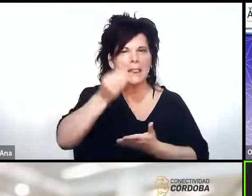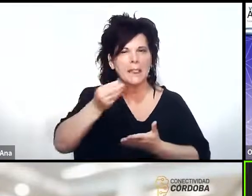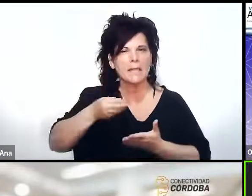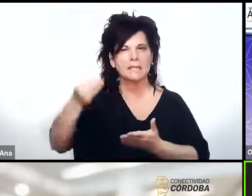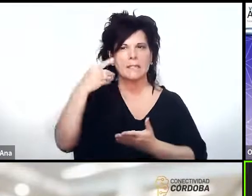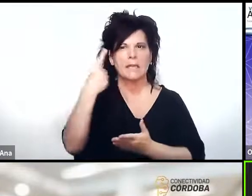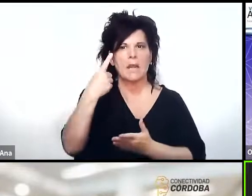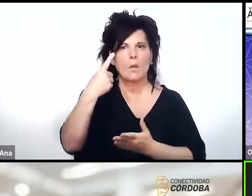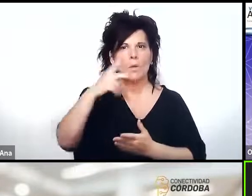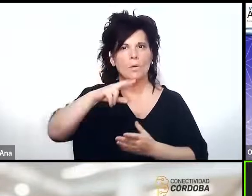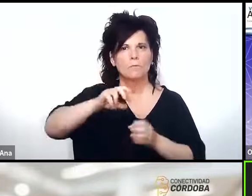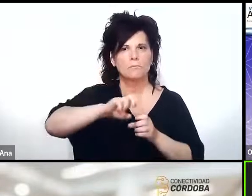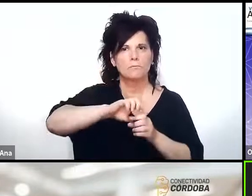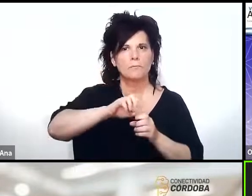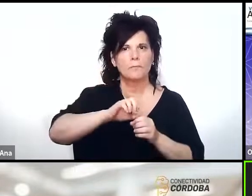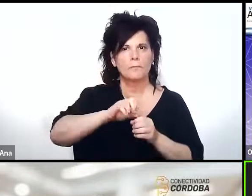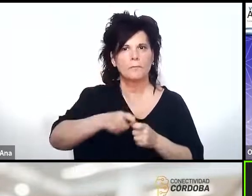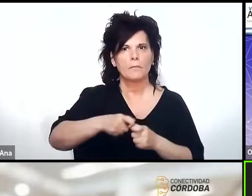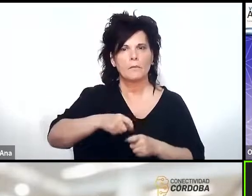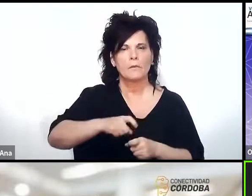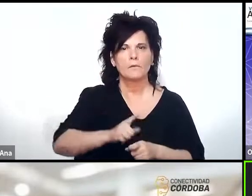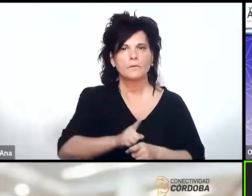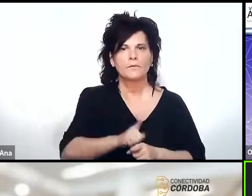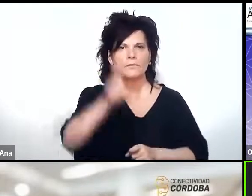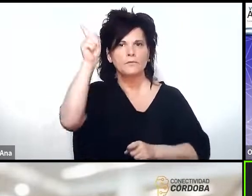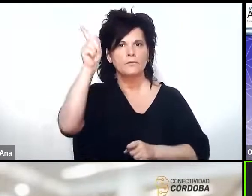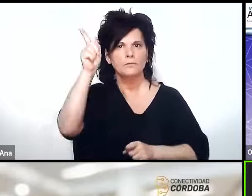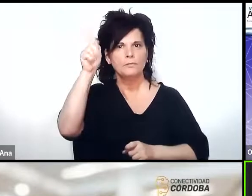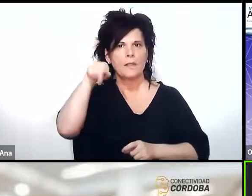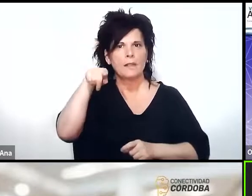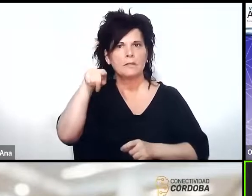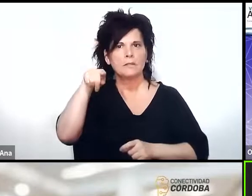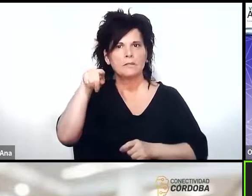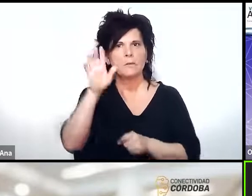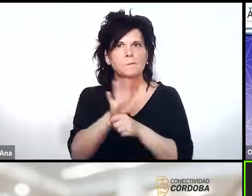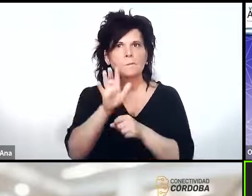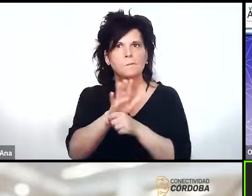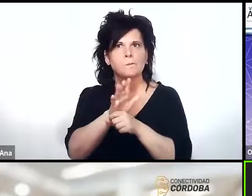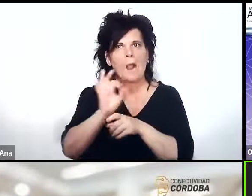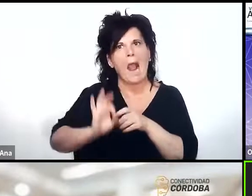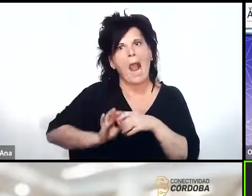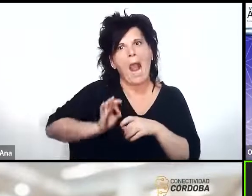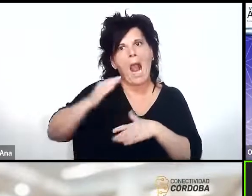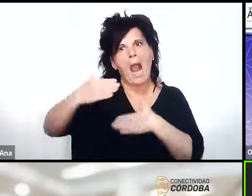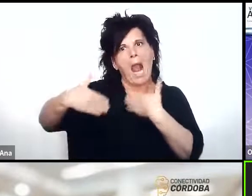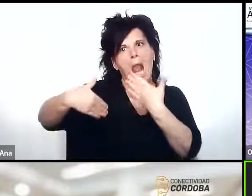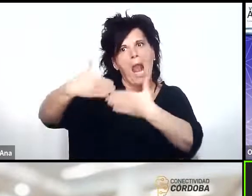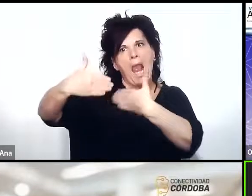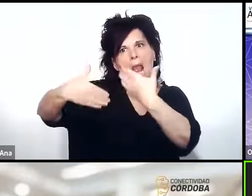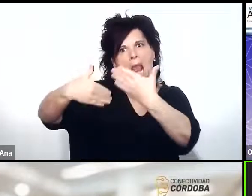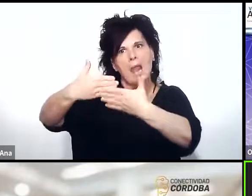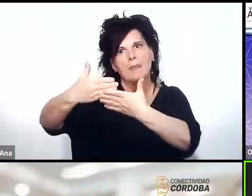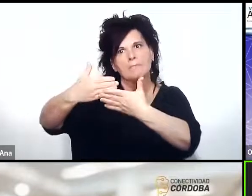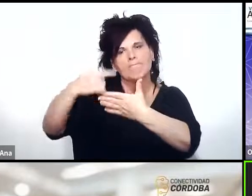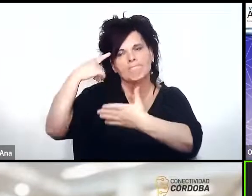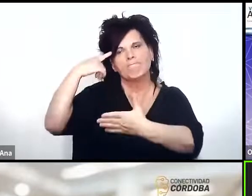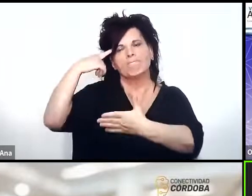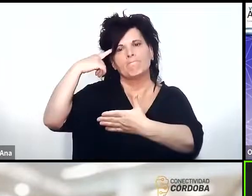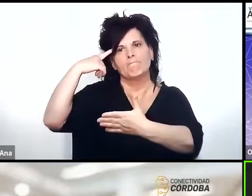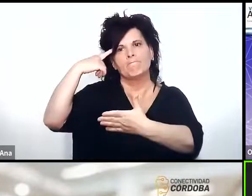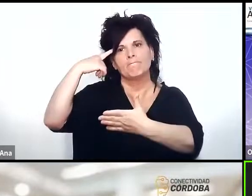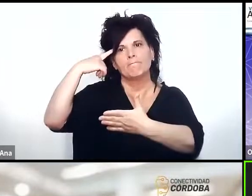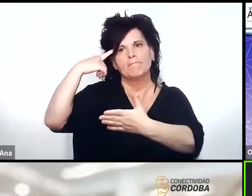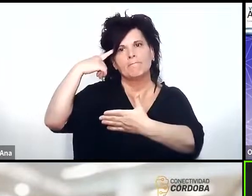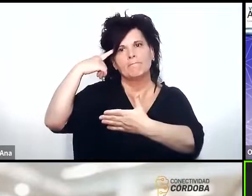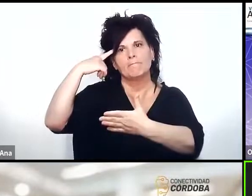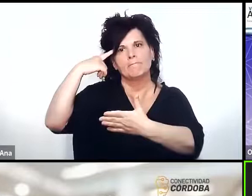cohete con lo que eso implica digamos que va a llevar varios años para idealmente poder lanzar nuestros